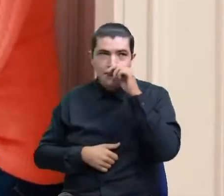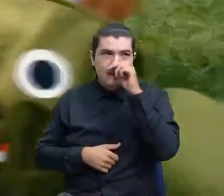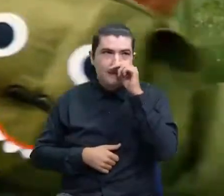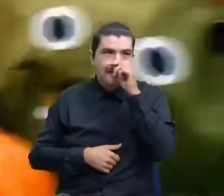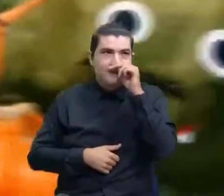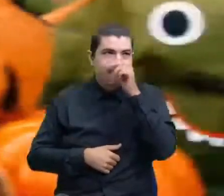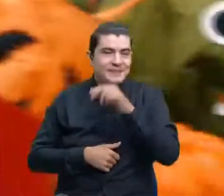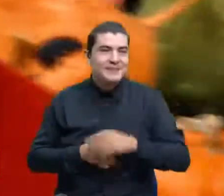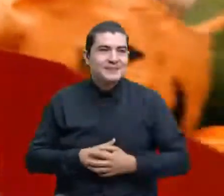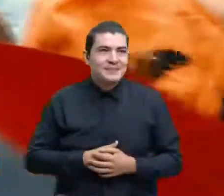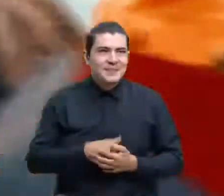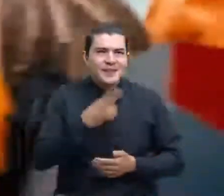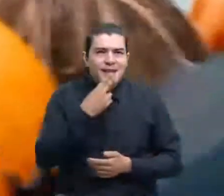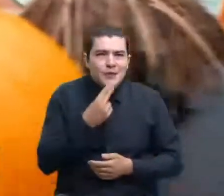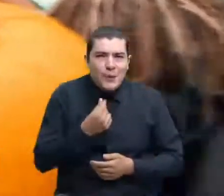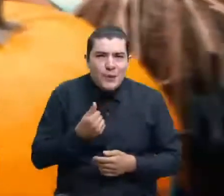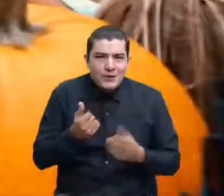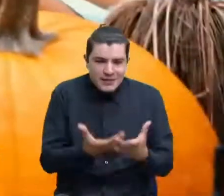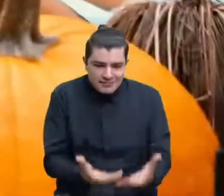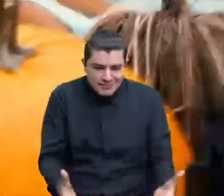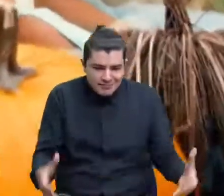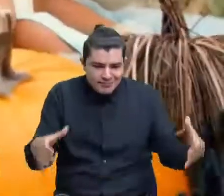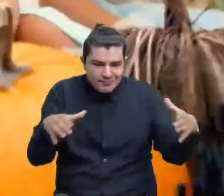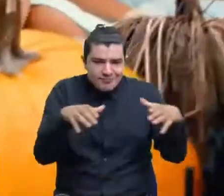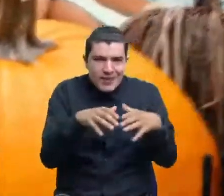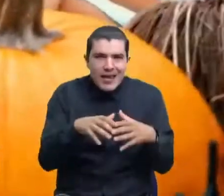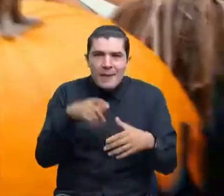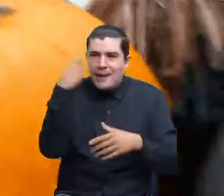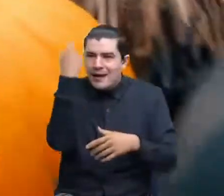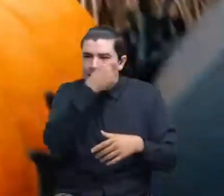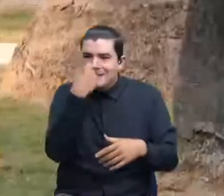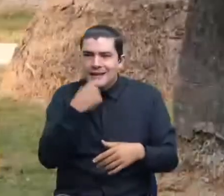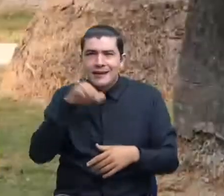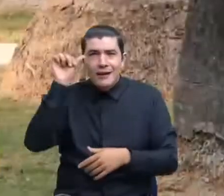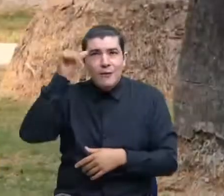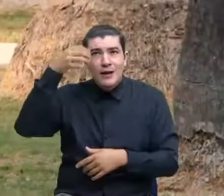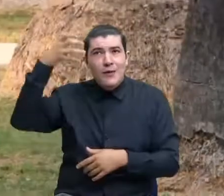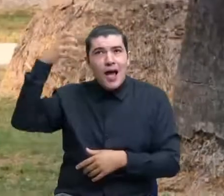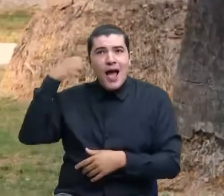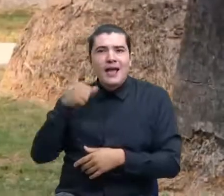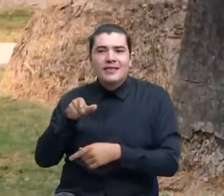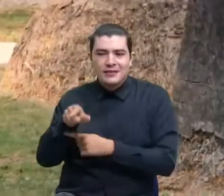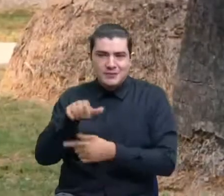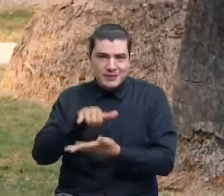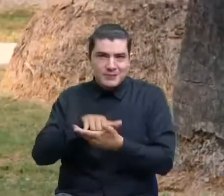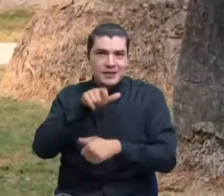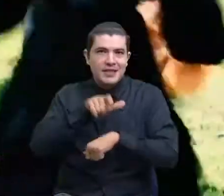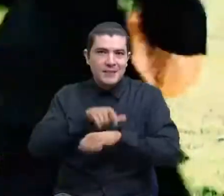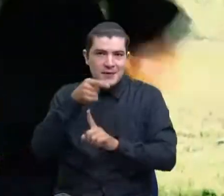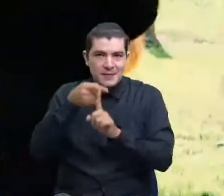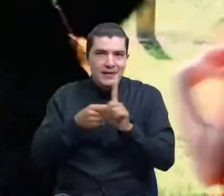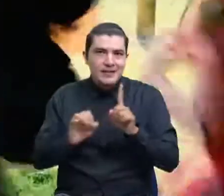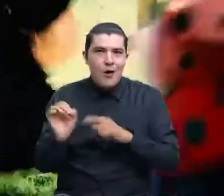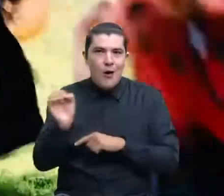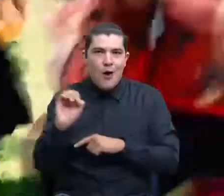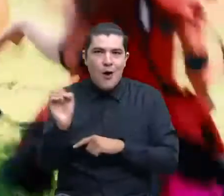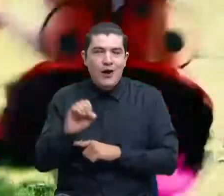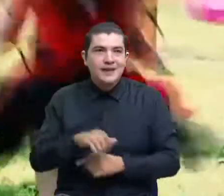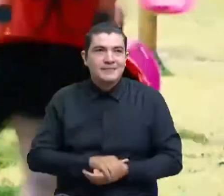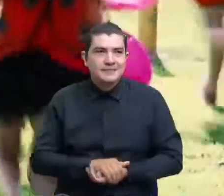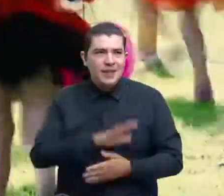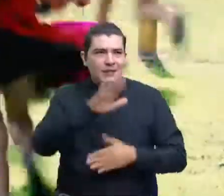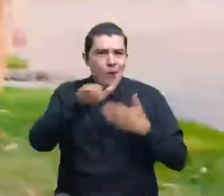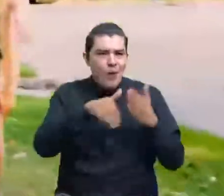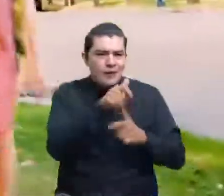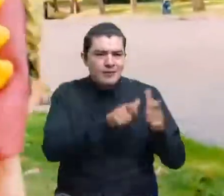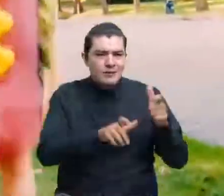Caramelos, calabazas, disfraces, maquillaje y recuerdos inolvidables evocan esta temporada de Halloween, donde todos se